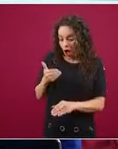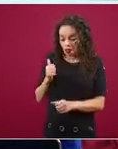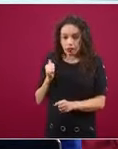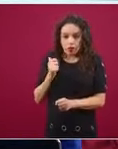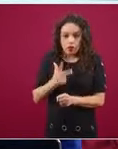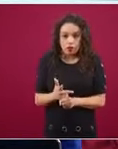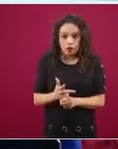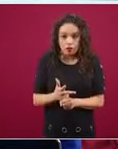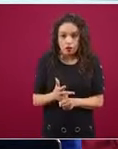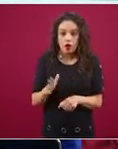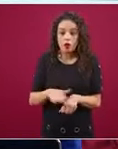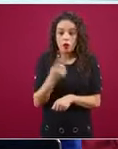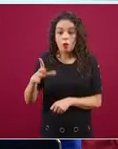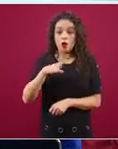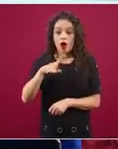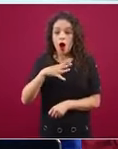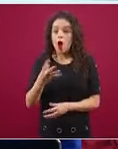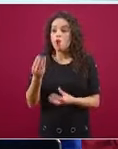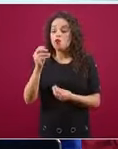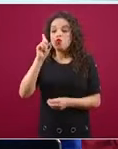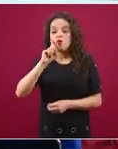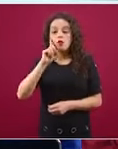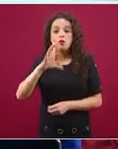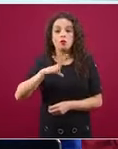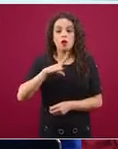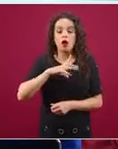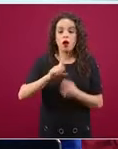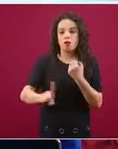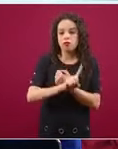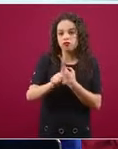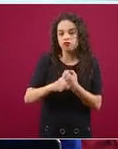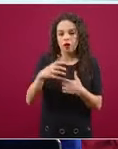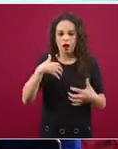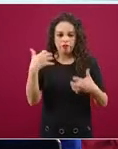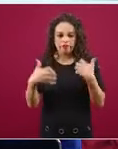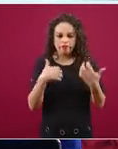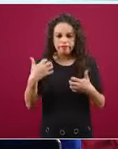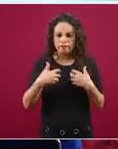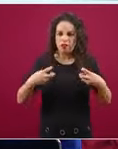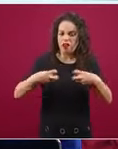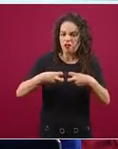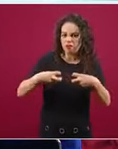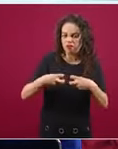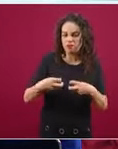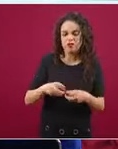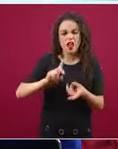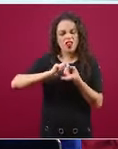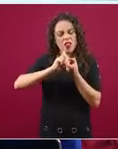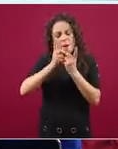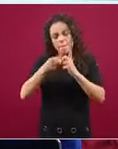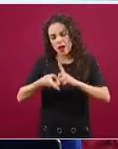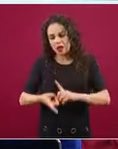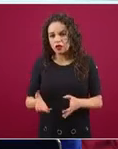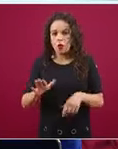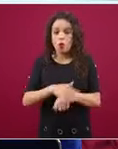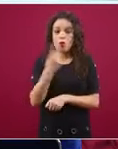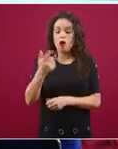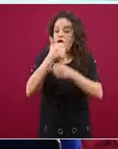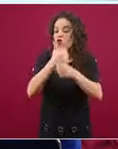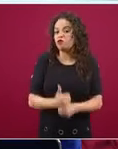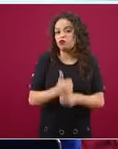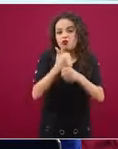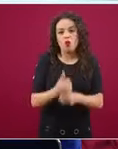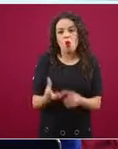muchas mujeres que llegan con problemas de estrés, problemas de depresión, precisamente por vivir una situación de violencia.